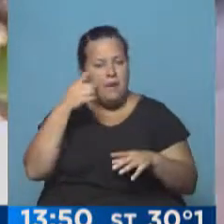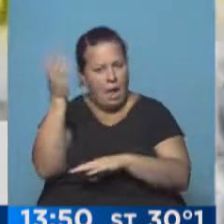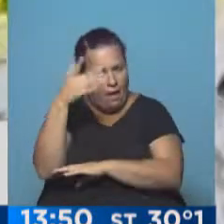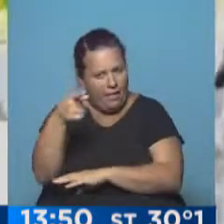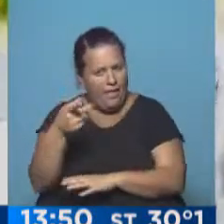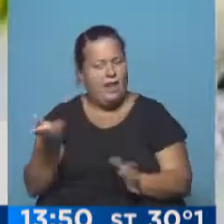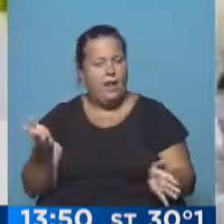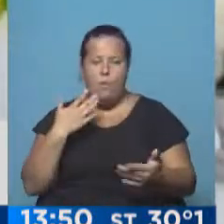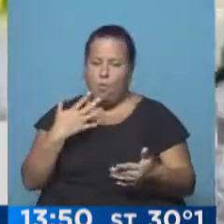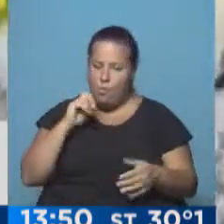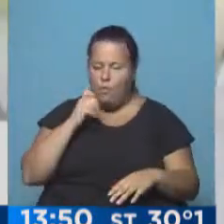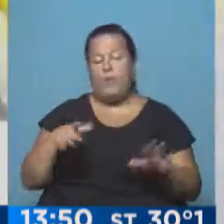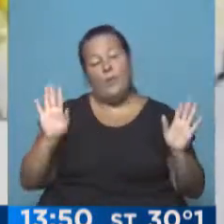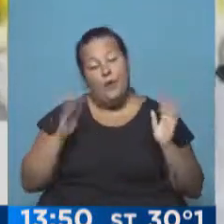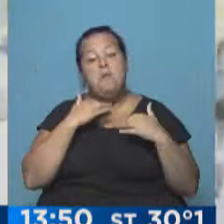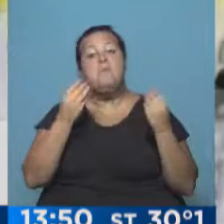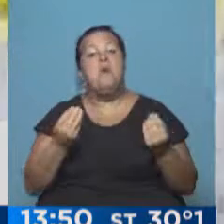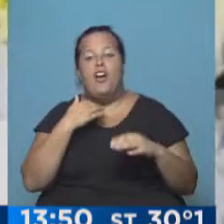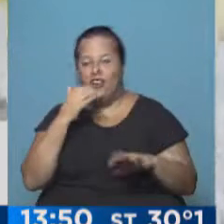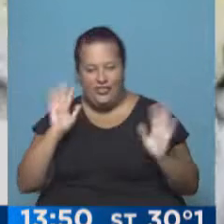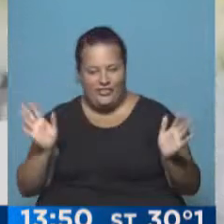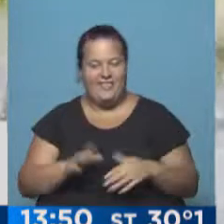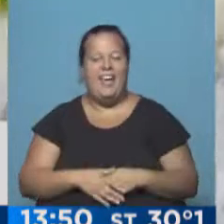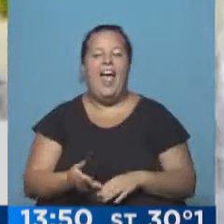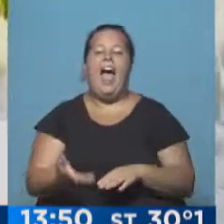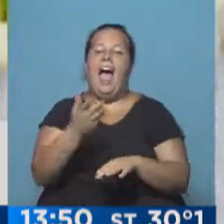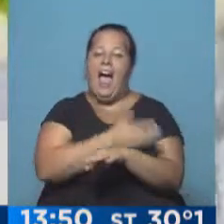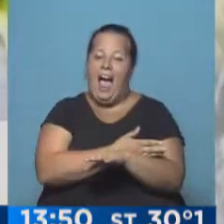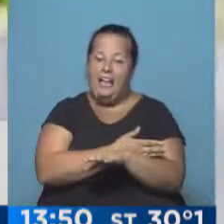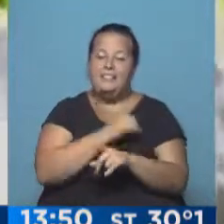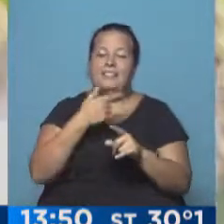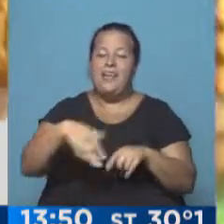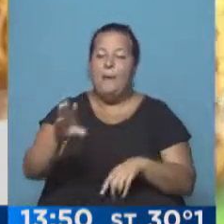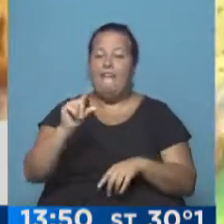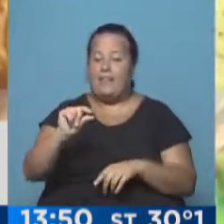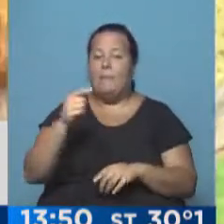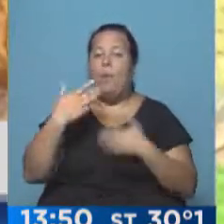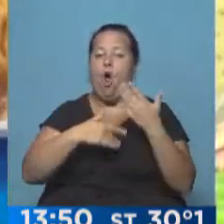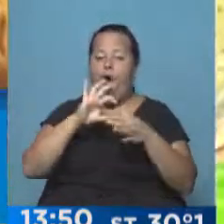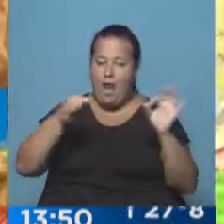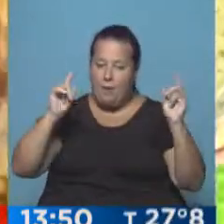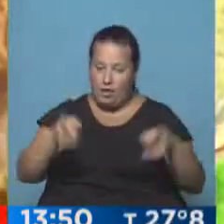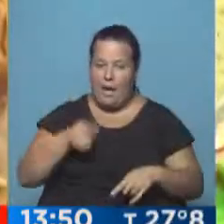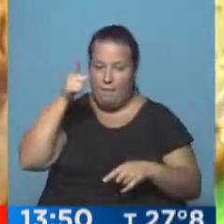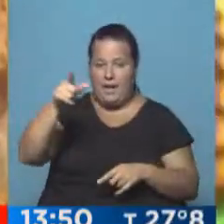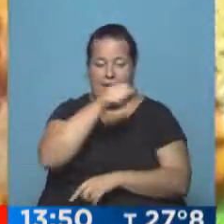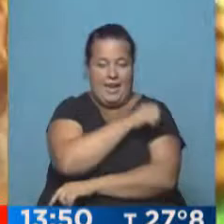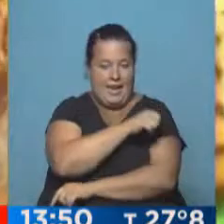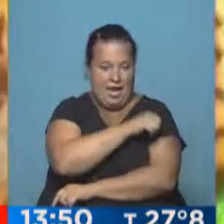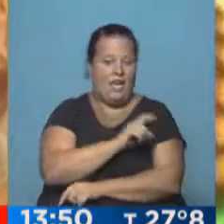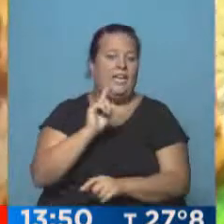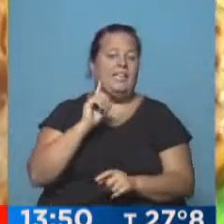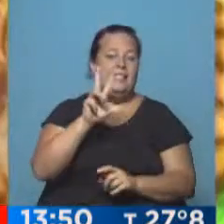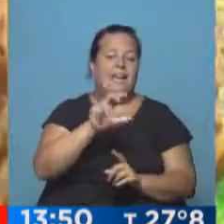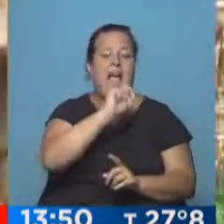bandera ahí. Impresionante. Bueno, sí, no sabemos por qué. Con la previa, muy cerquita de los Juegos Olímpicos, que también se van a realizar así en Río de Janeiro, del 3